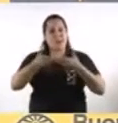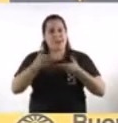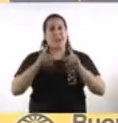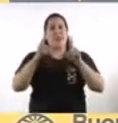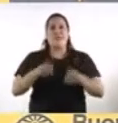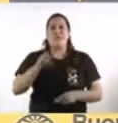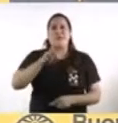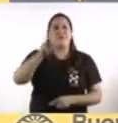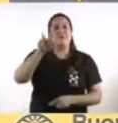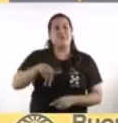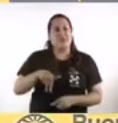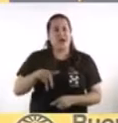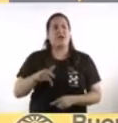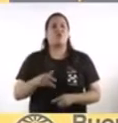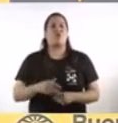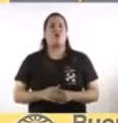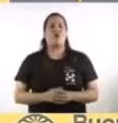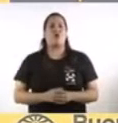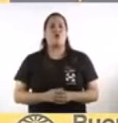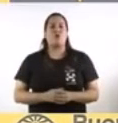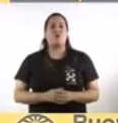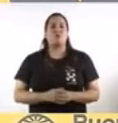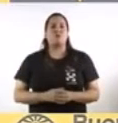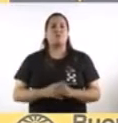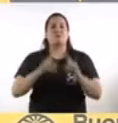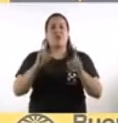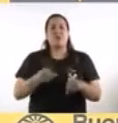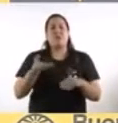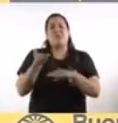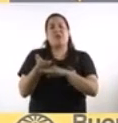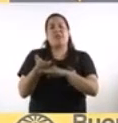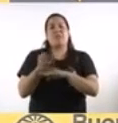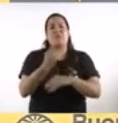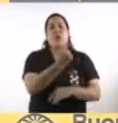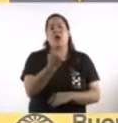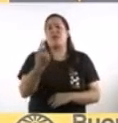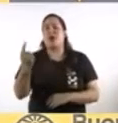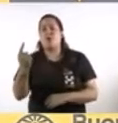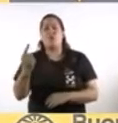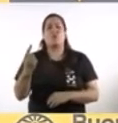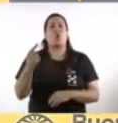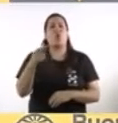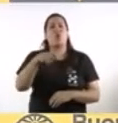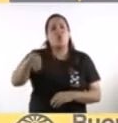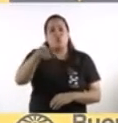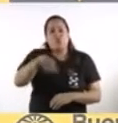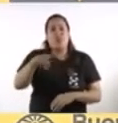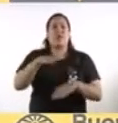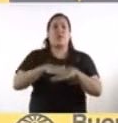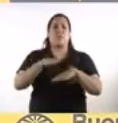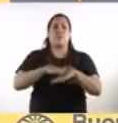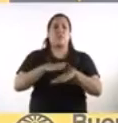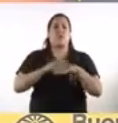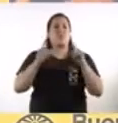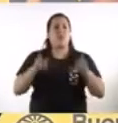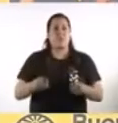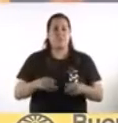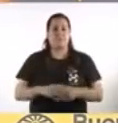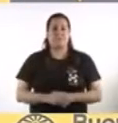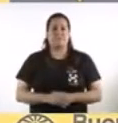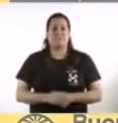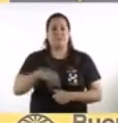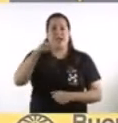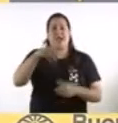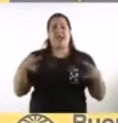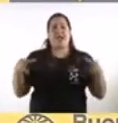planificando y una vez más apelando a la responsabilidad individual de cada uno de ustedes. Estamos acá con